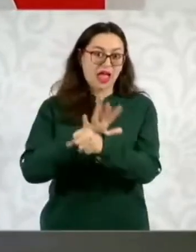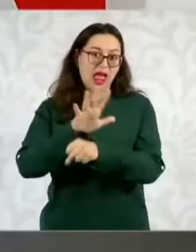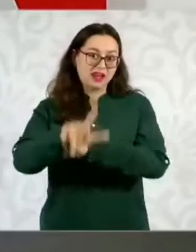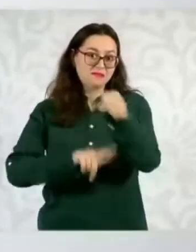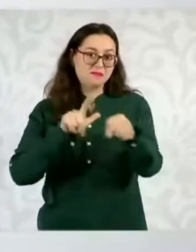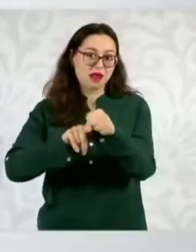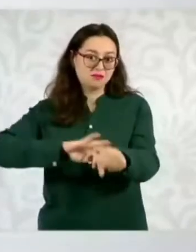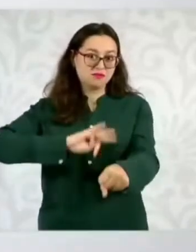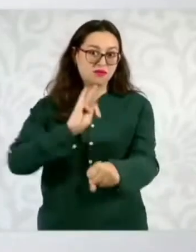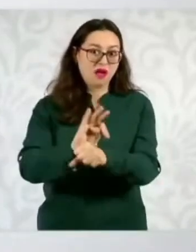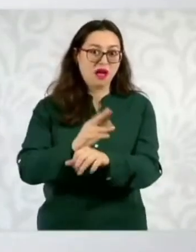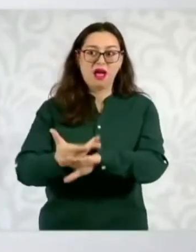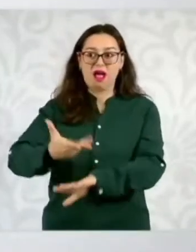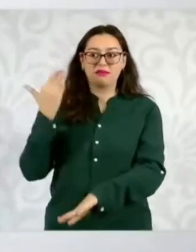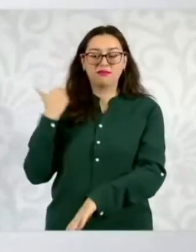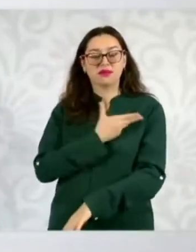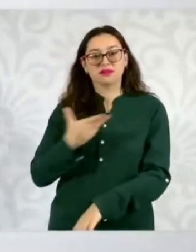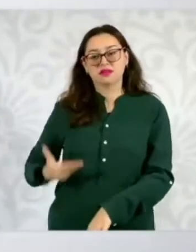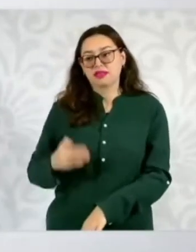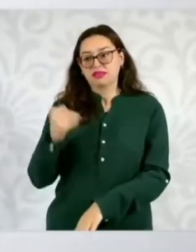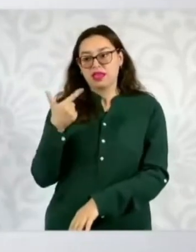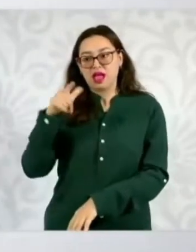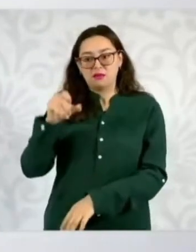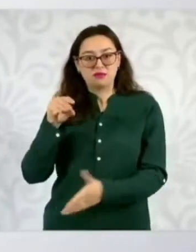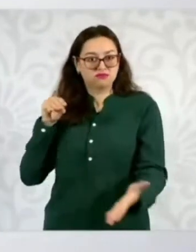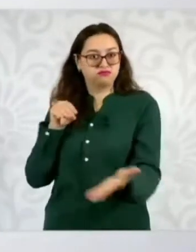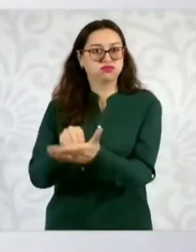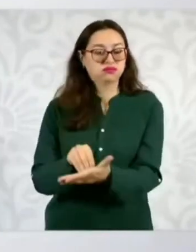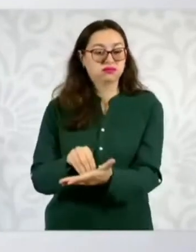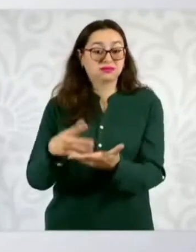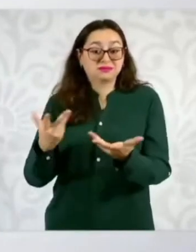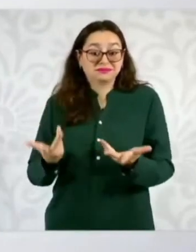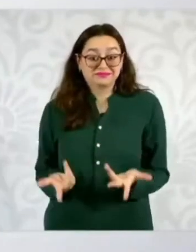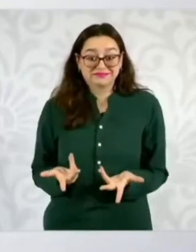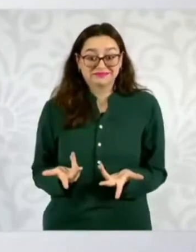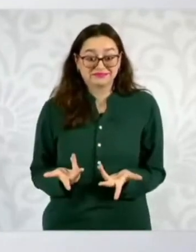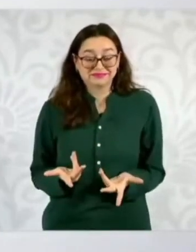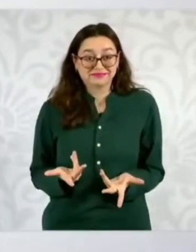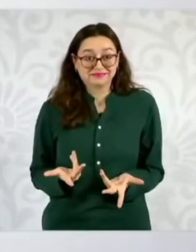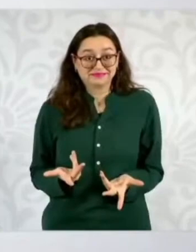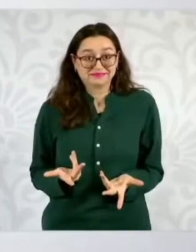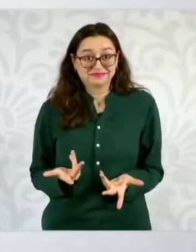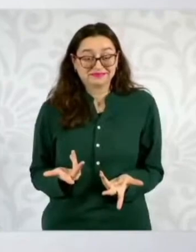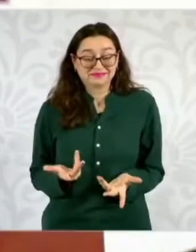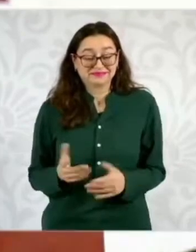animales y ahí pues tienen que venir las leyes secundarias.